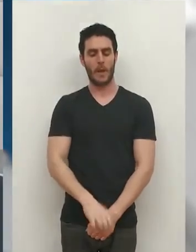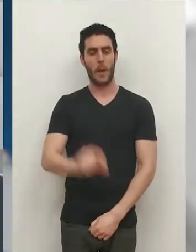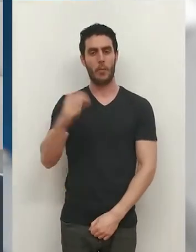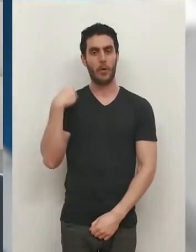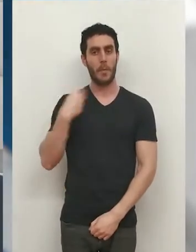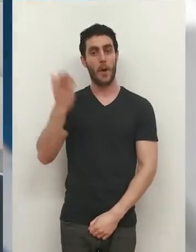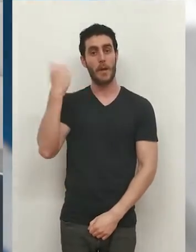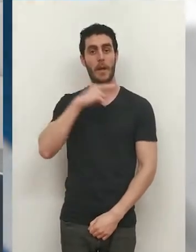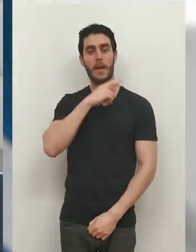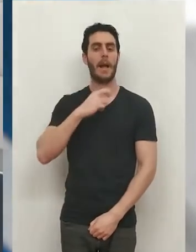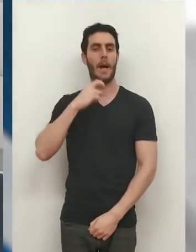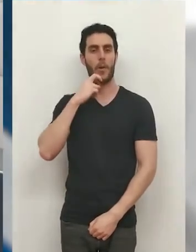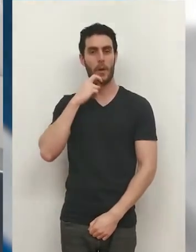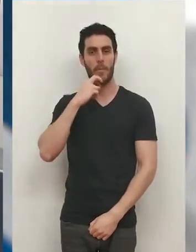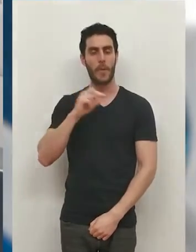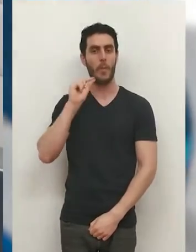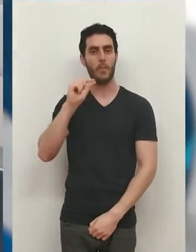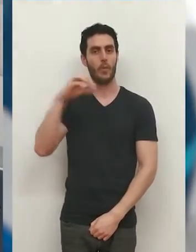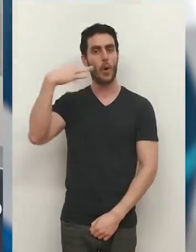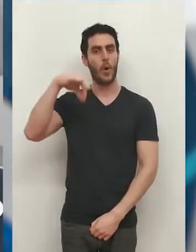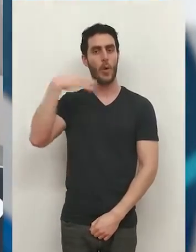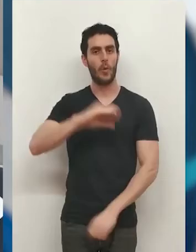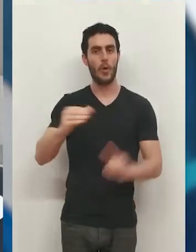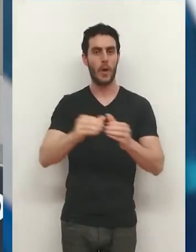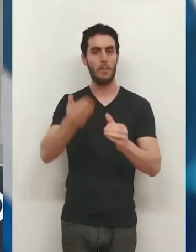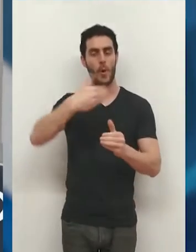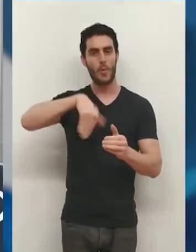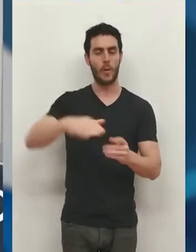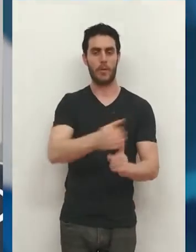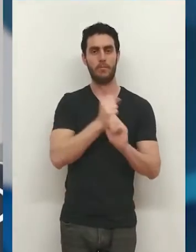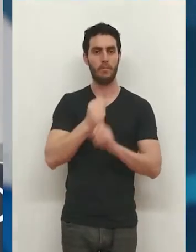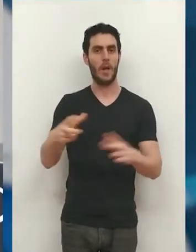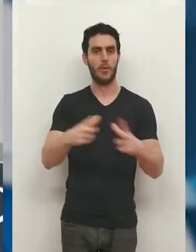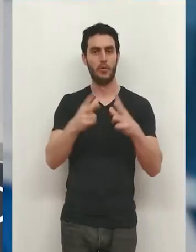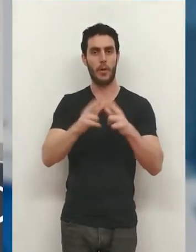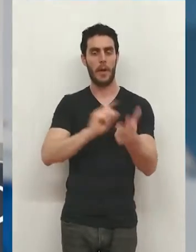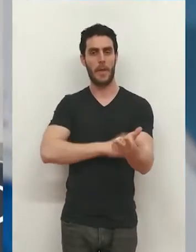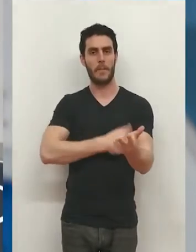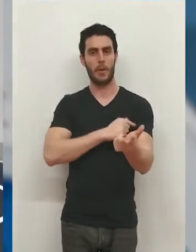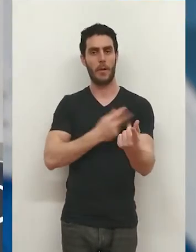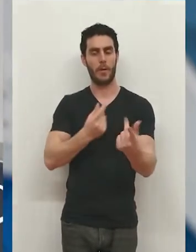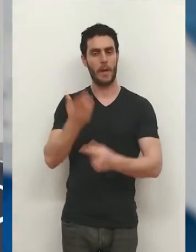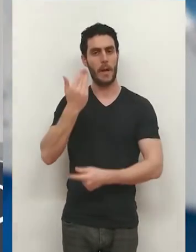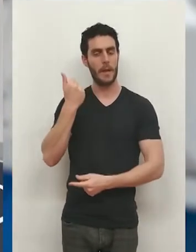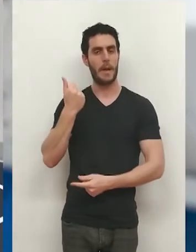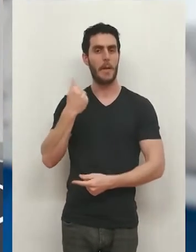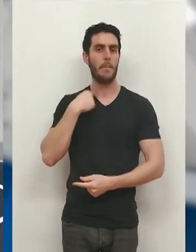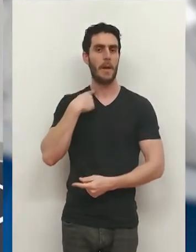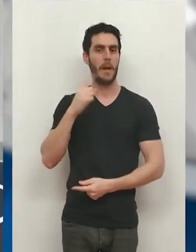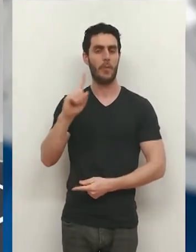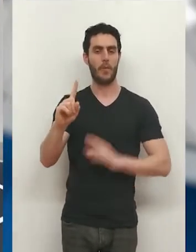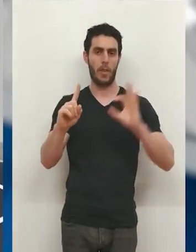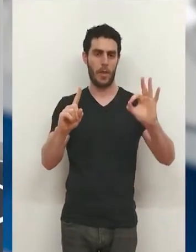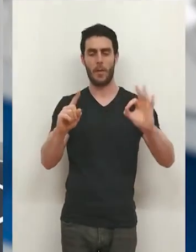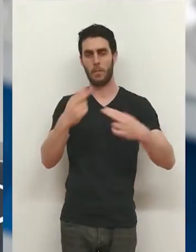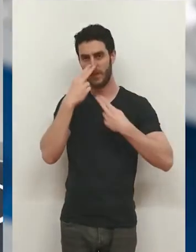Ese punto que sumó ayer el Calahorra en Barreiro fue el único que consiguieron nuestros equipos esta jornada. La Sociedad Deportiva Logroñés cayó ayer por un gol a